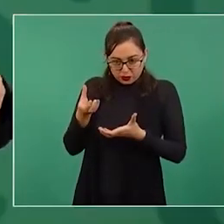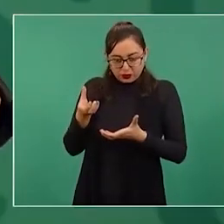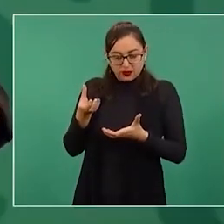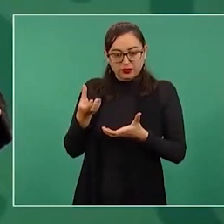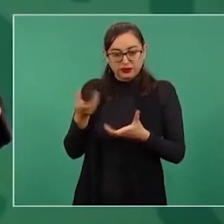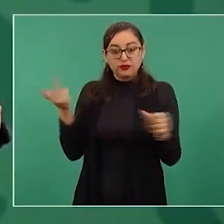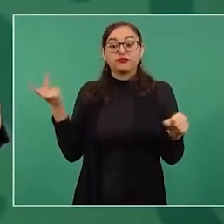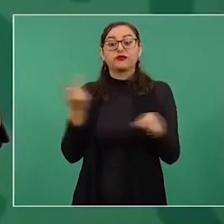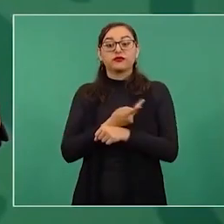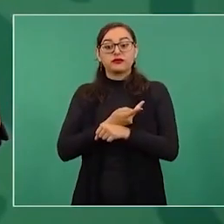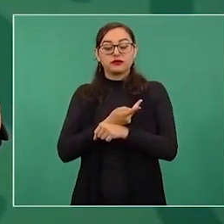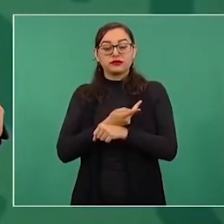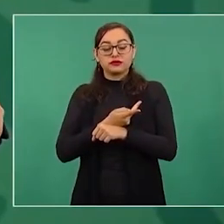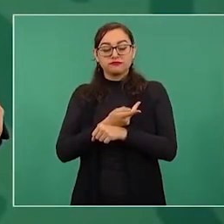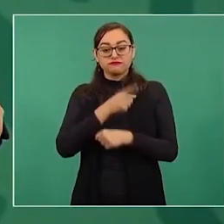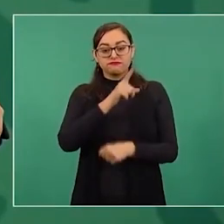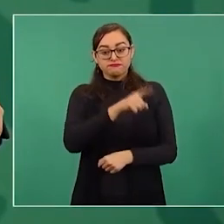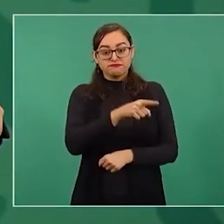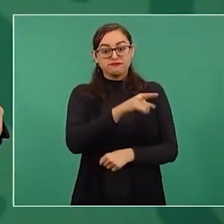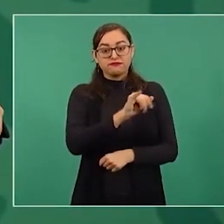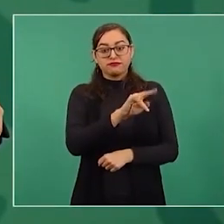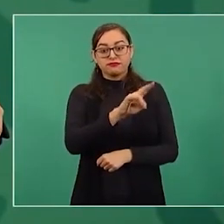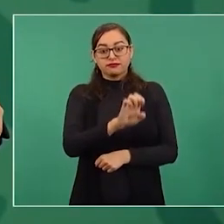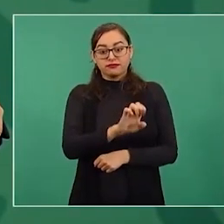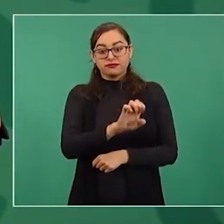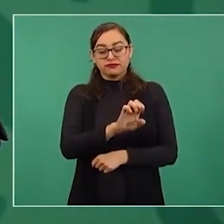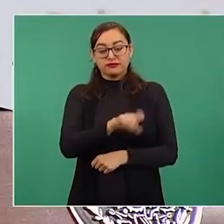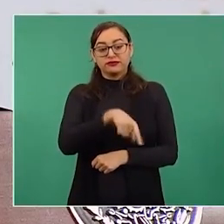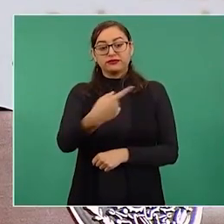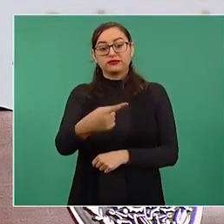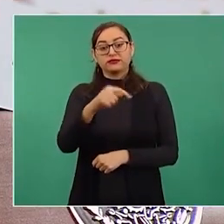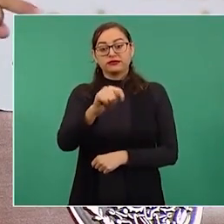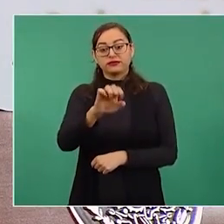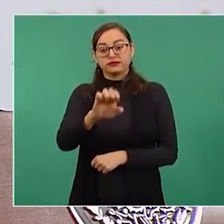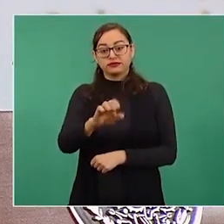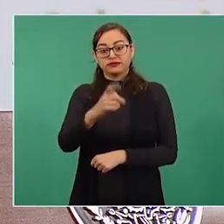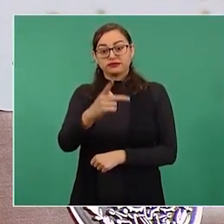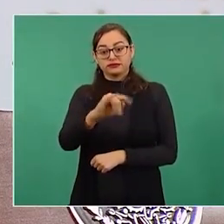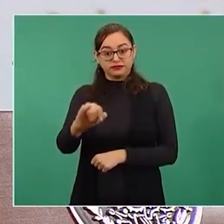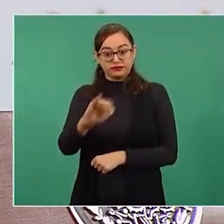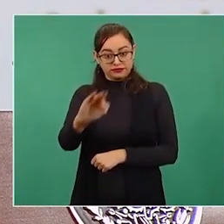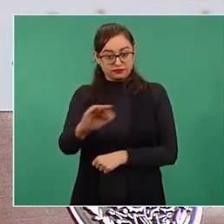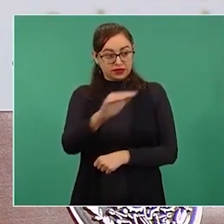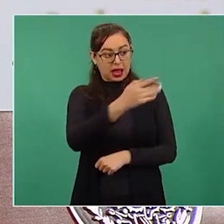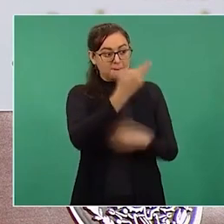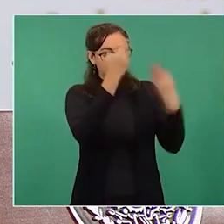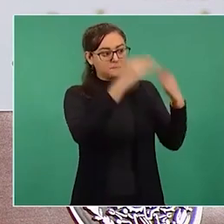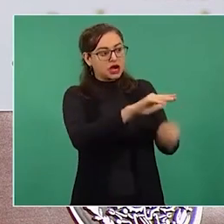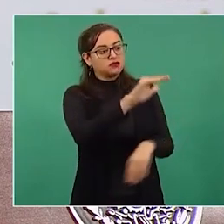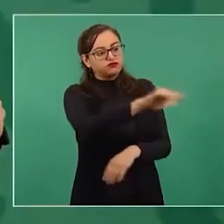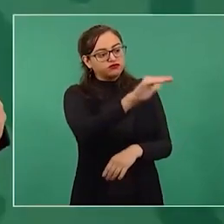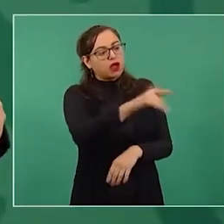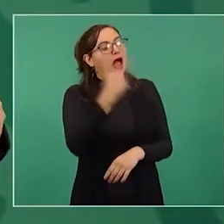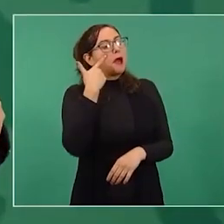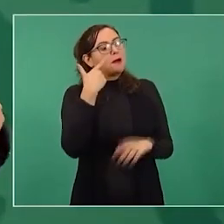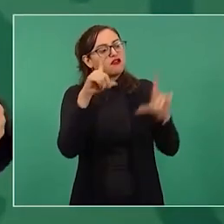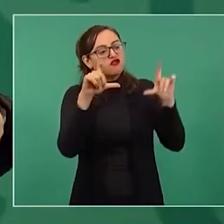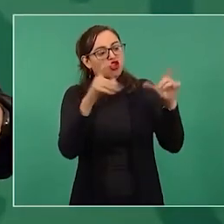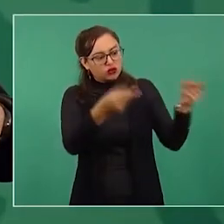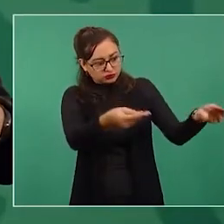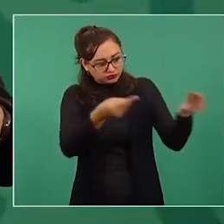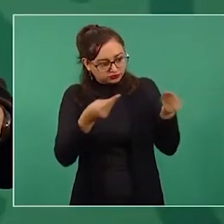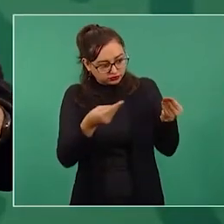se las pidió el dinero, dinero y el tribunal al banco. Y ahora